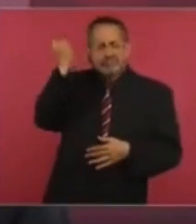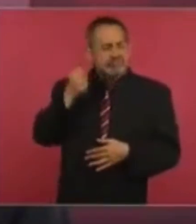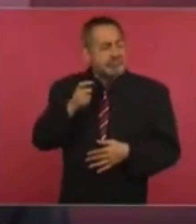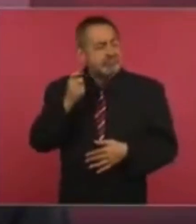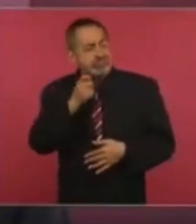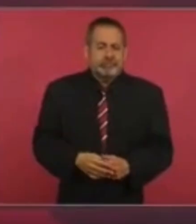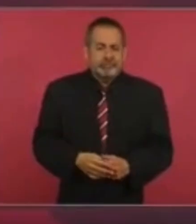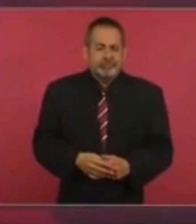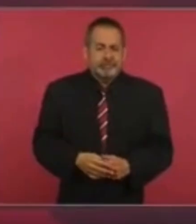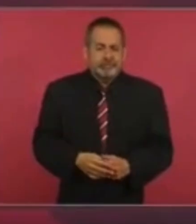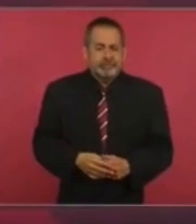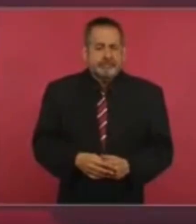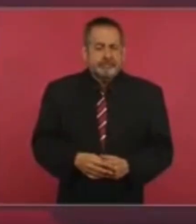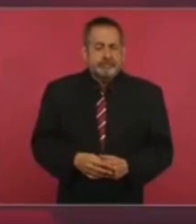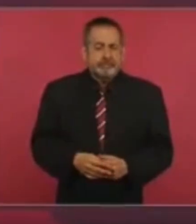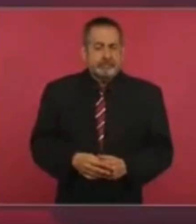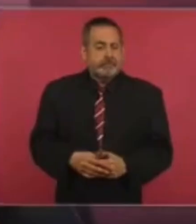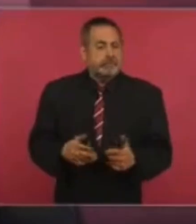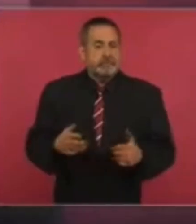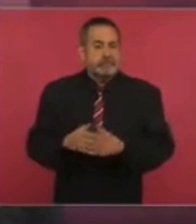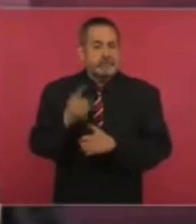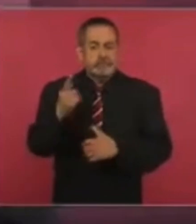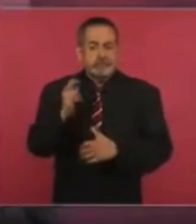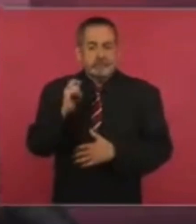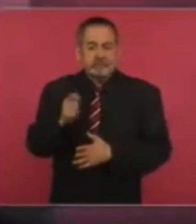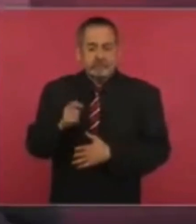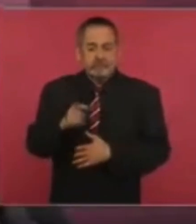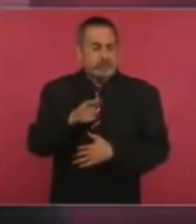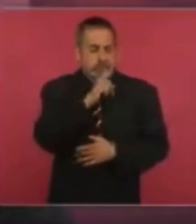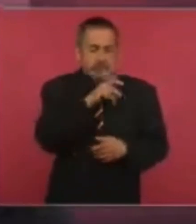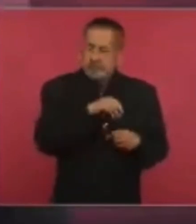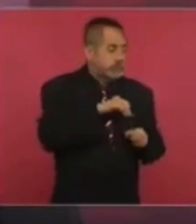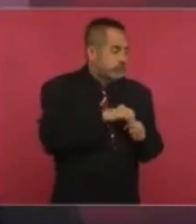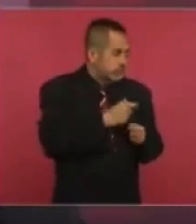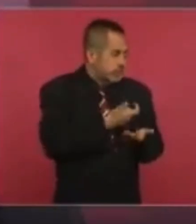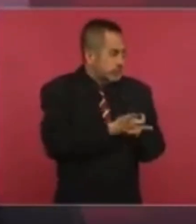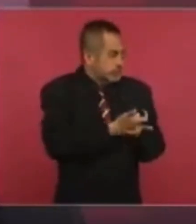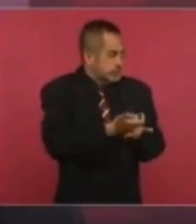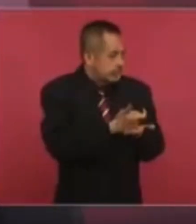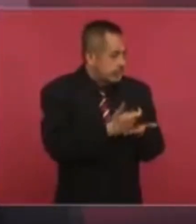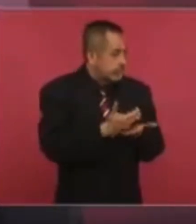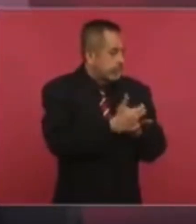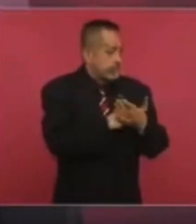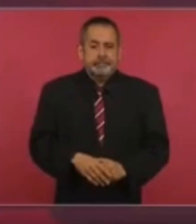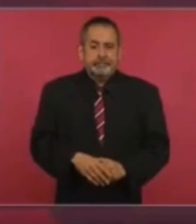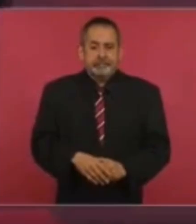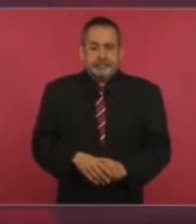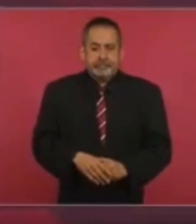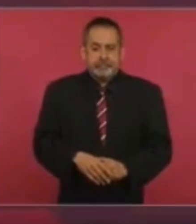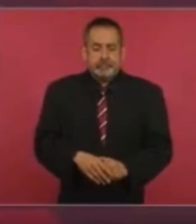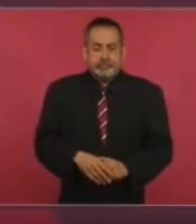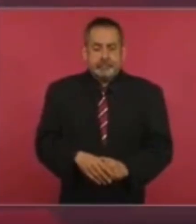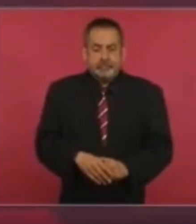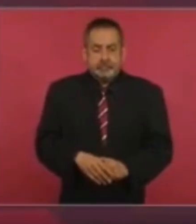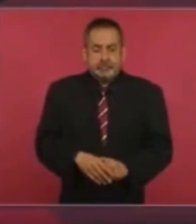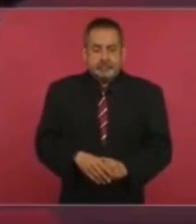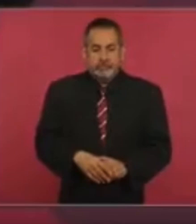porque eran secretos de Estado. Y